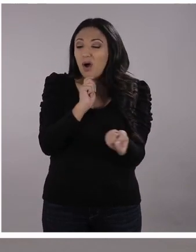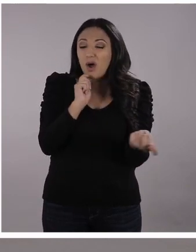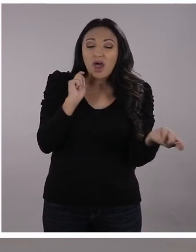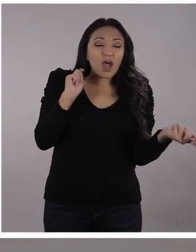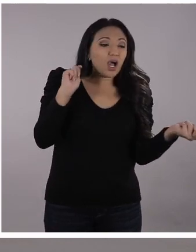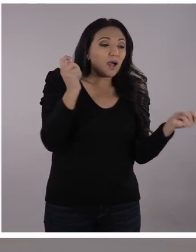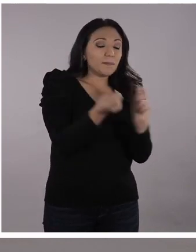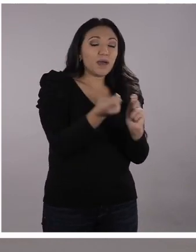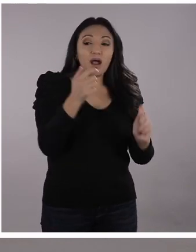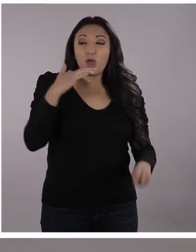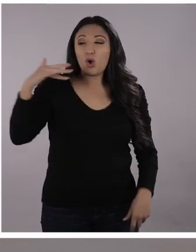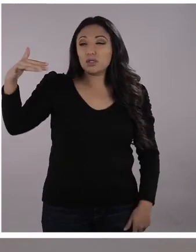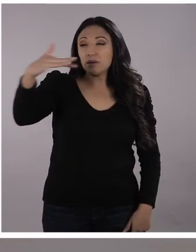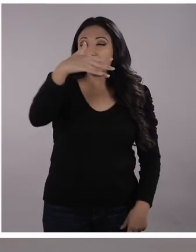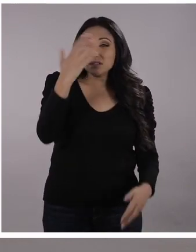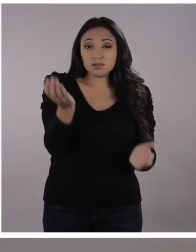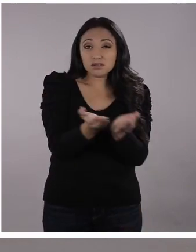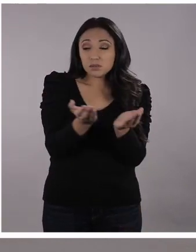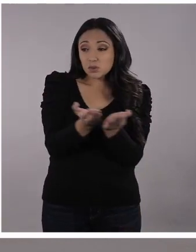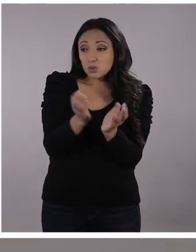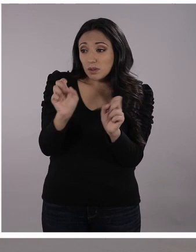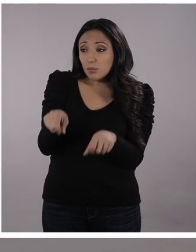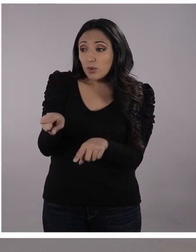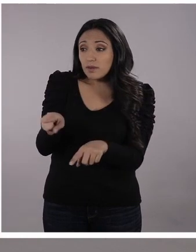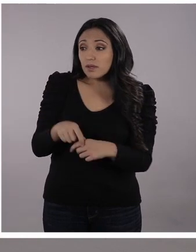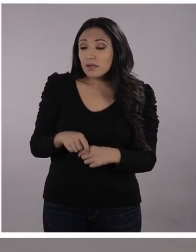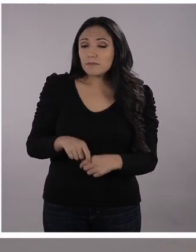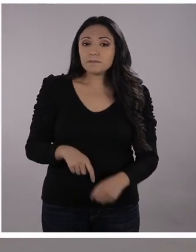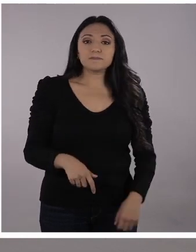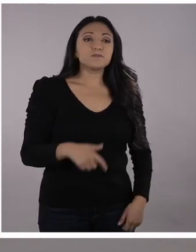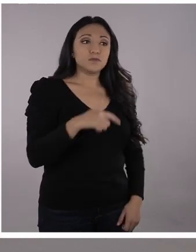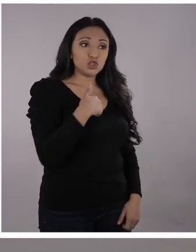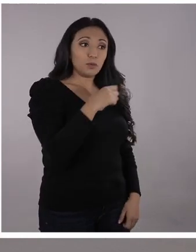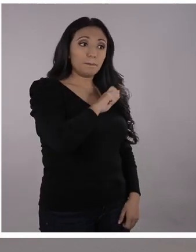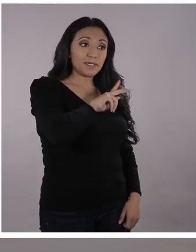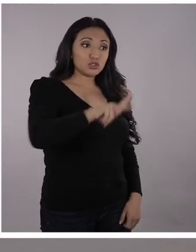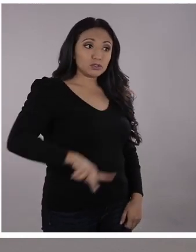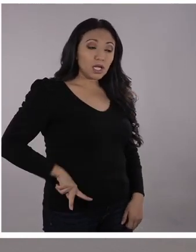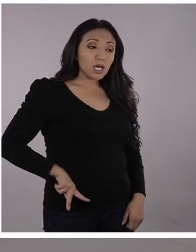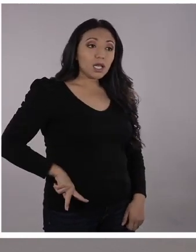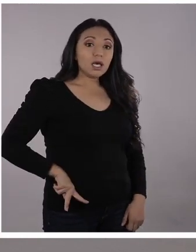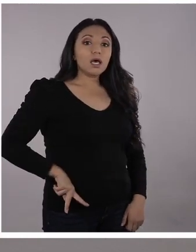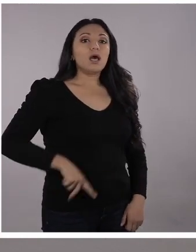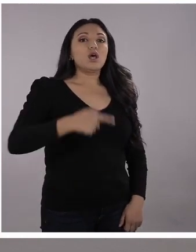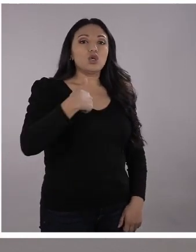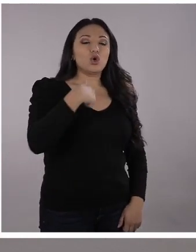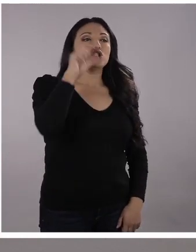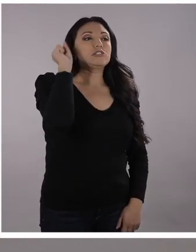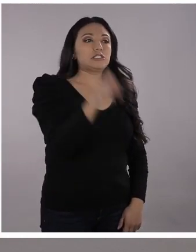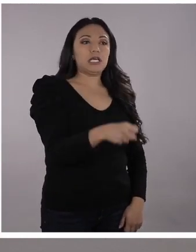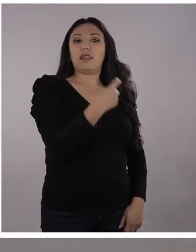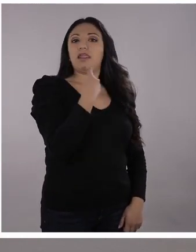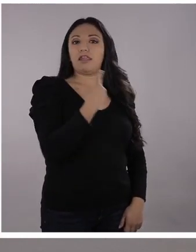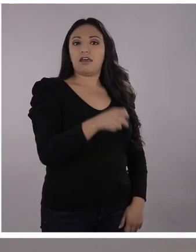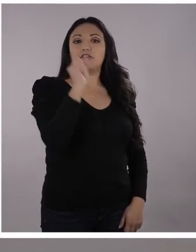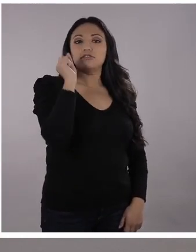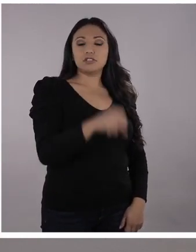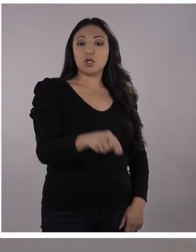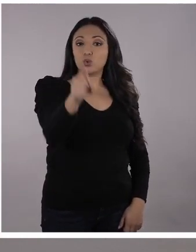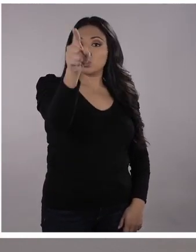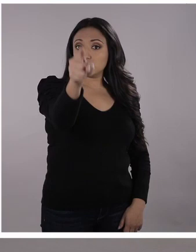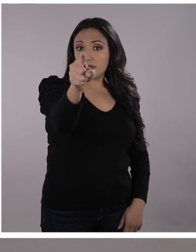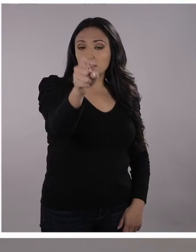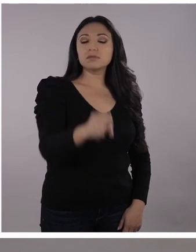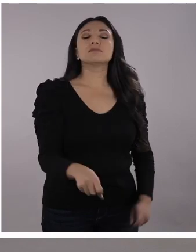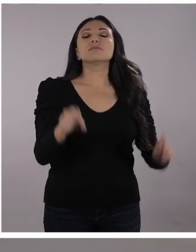contaminación de basura en los océanos? Si me pregunta personalmente, yo diría sí. Y ustedes